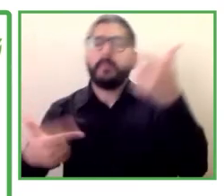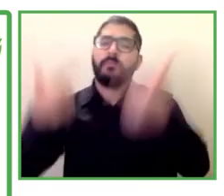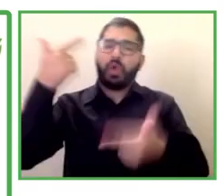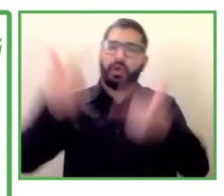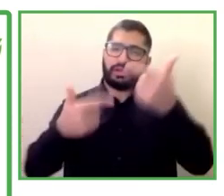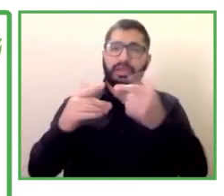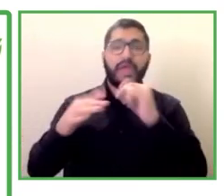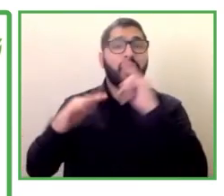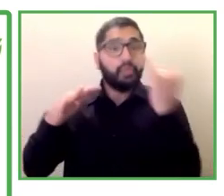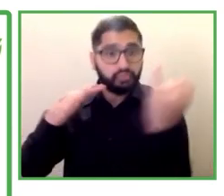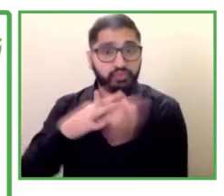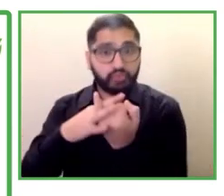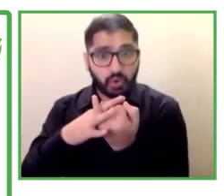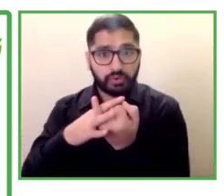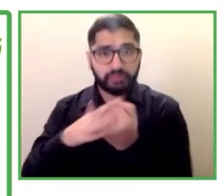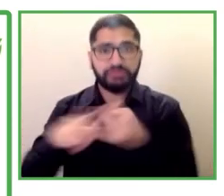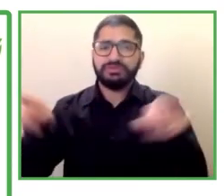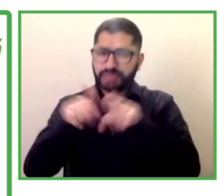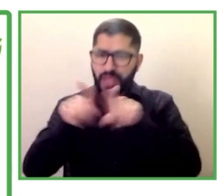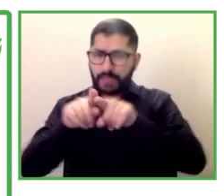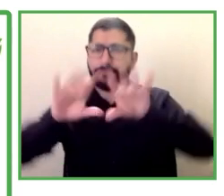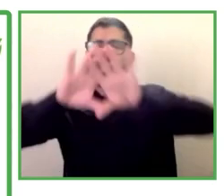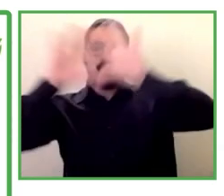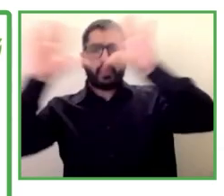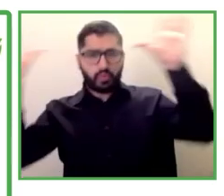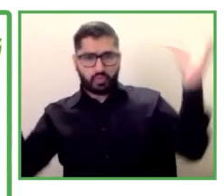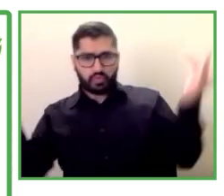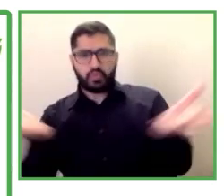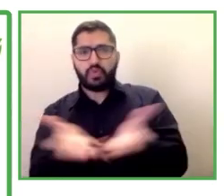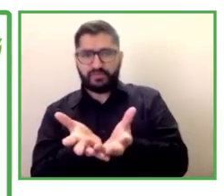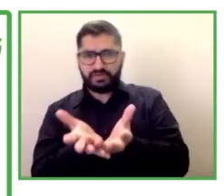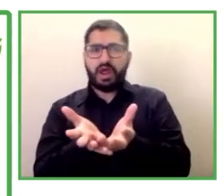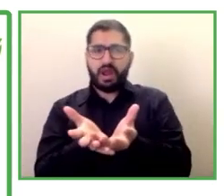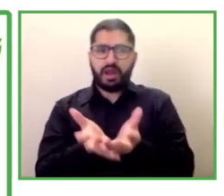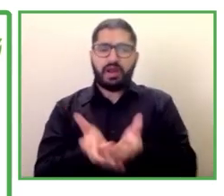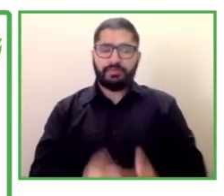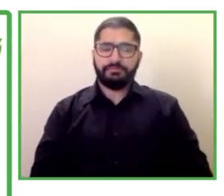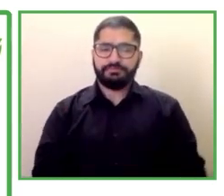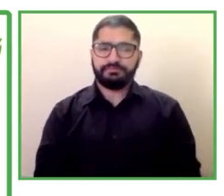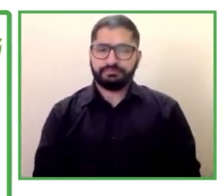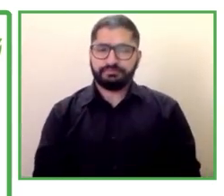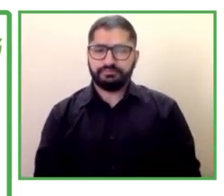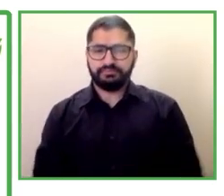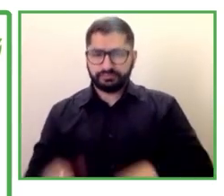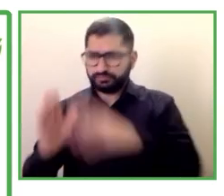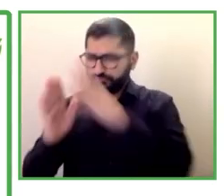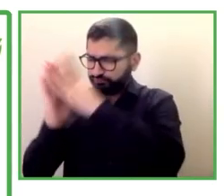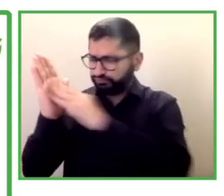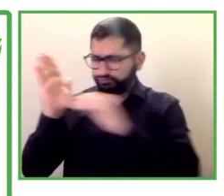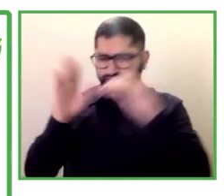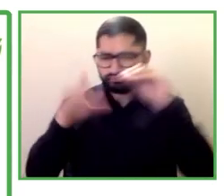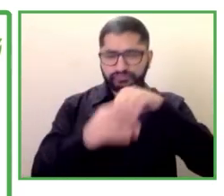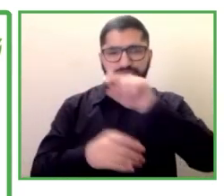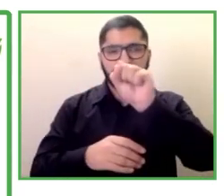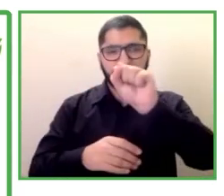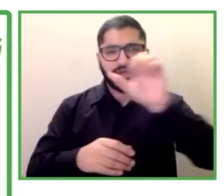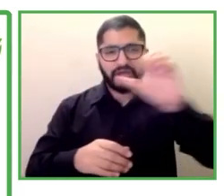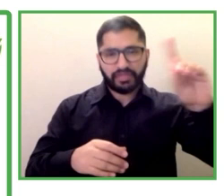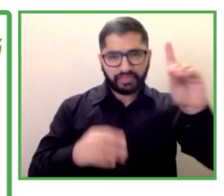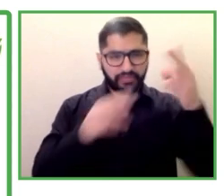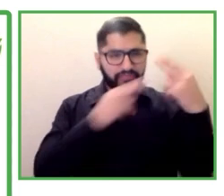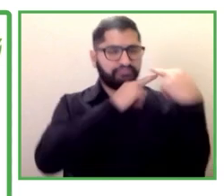el modelo es responsable y flexible lo que permite crear innovación